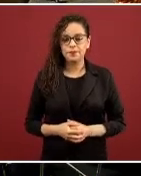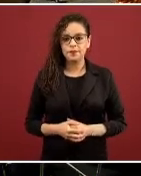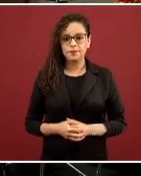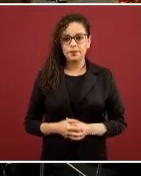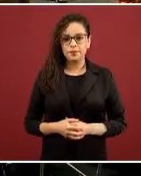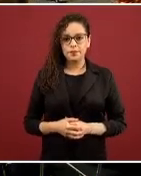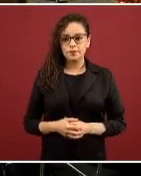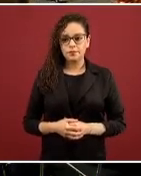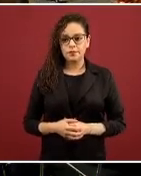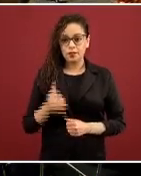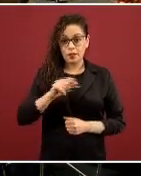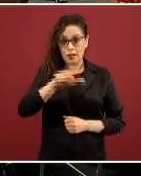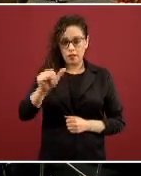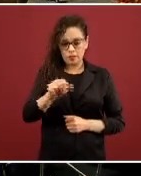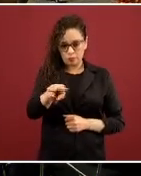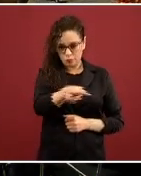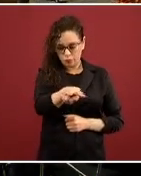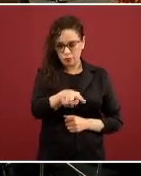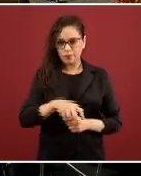Y después ustedes dos.